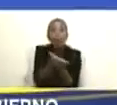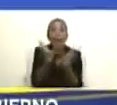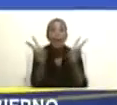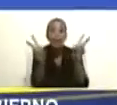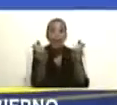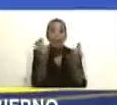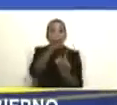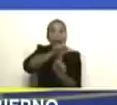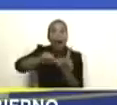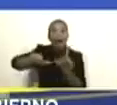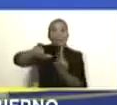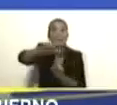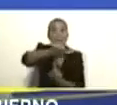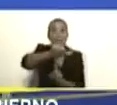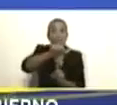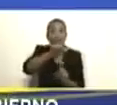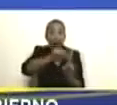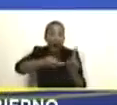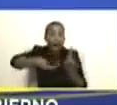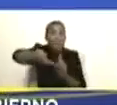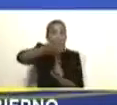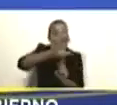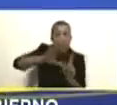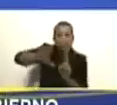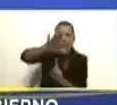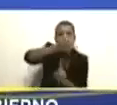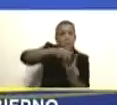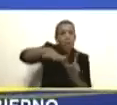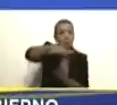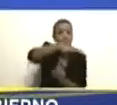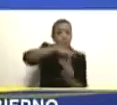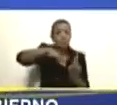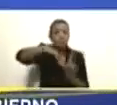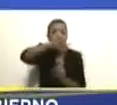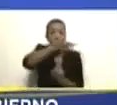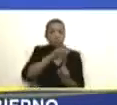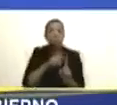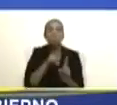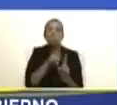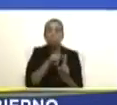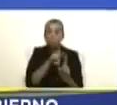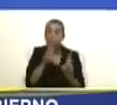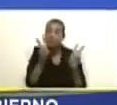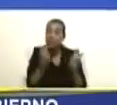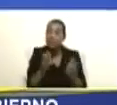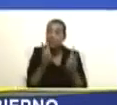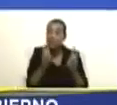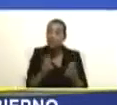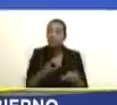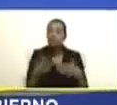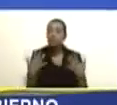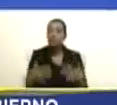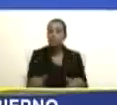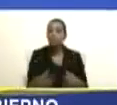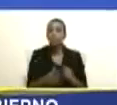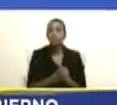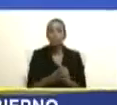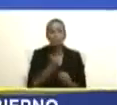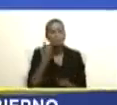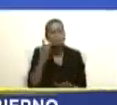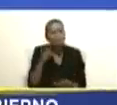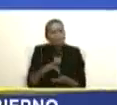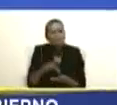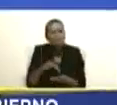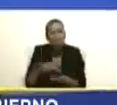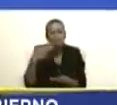tema ambiental. Es un tema doloroso.